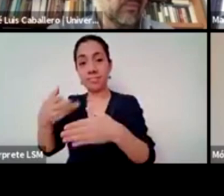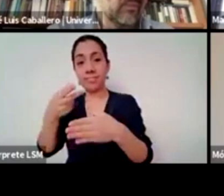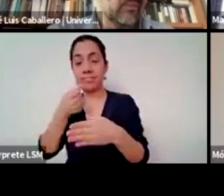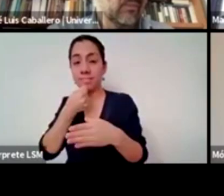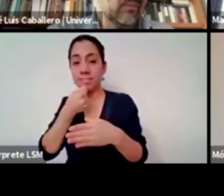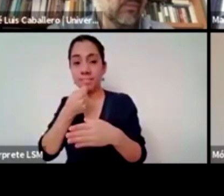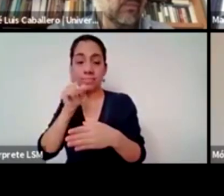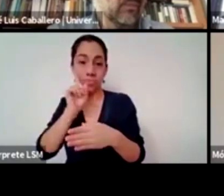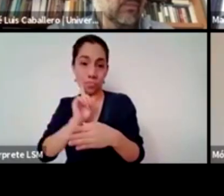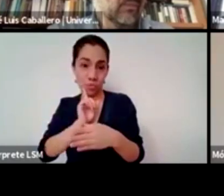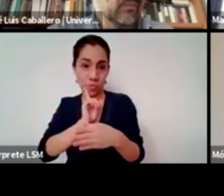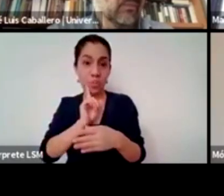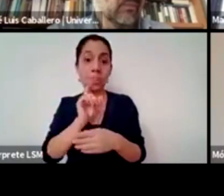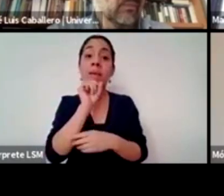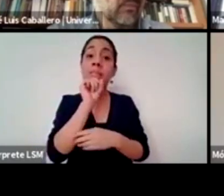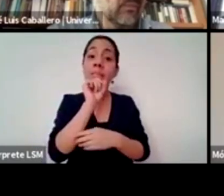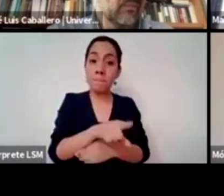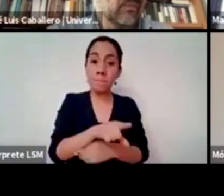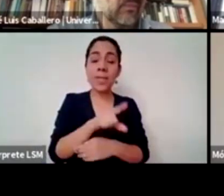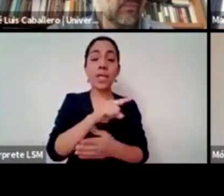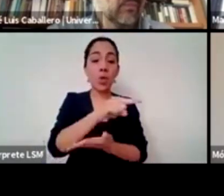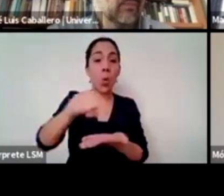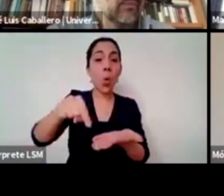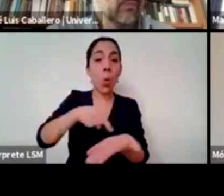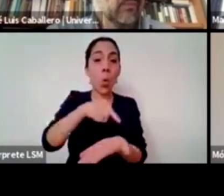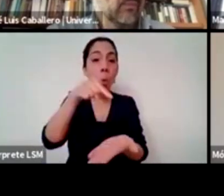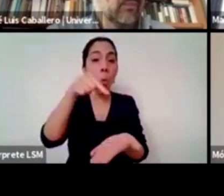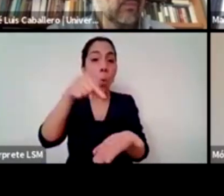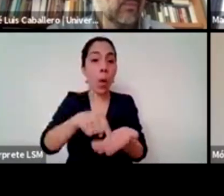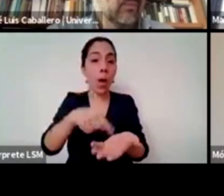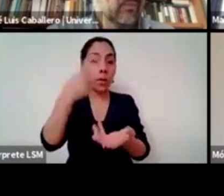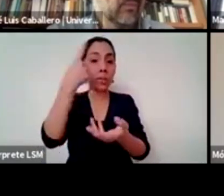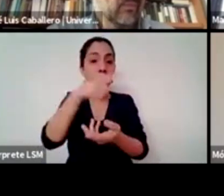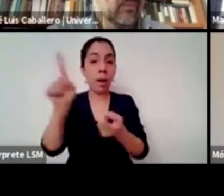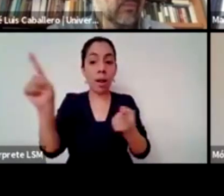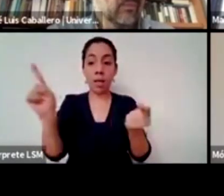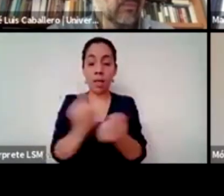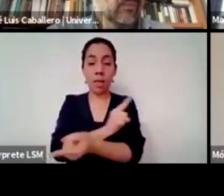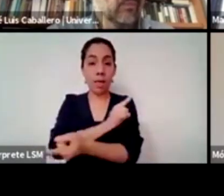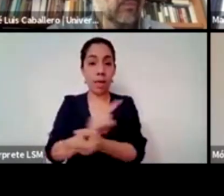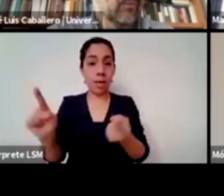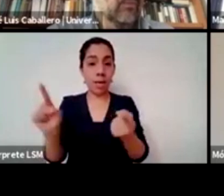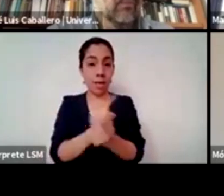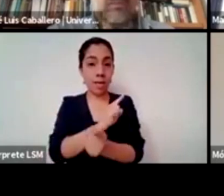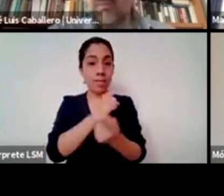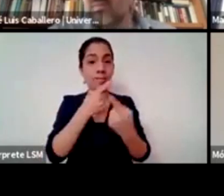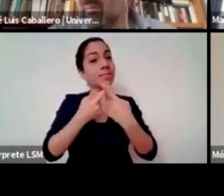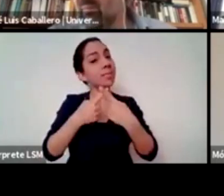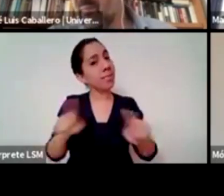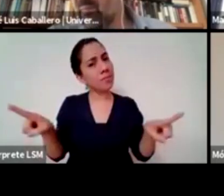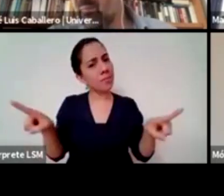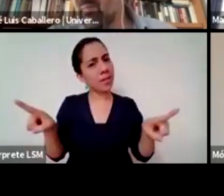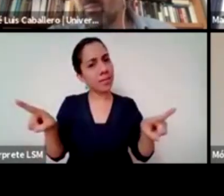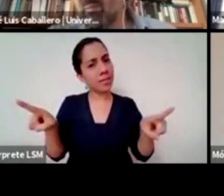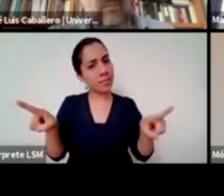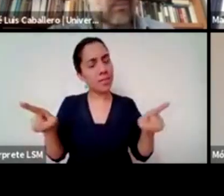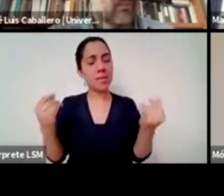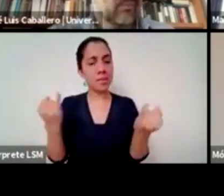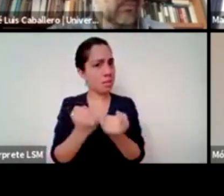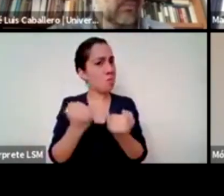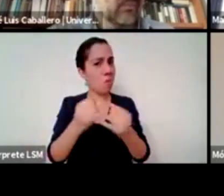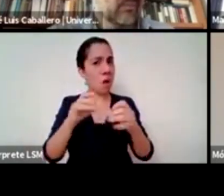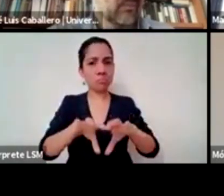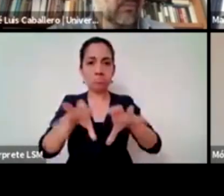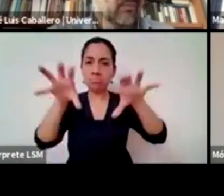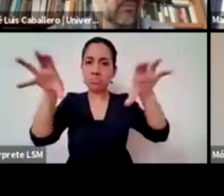unos y otros unos otros unos y otros o unas y otras ¿no? y al final